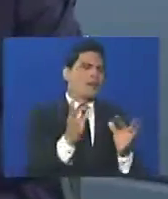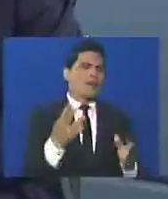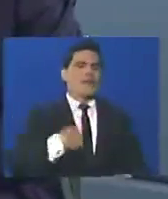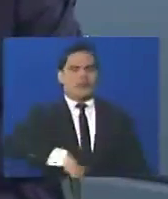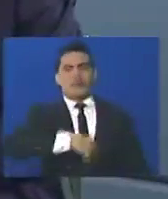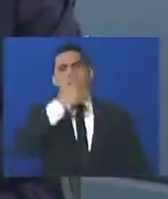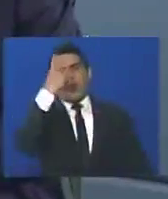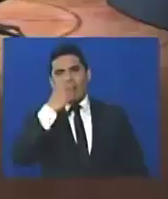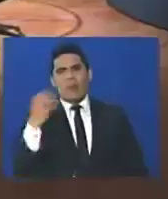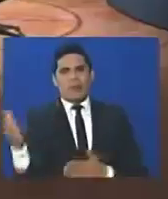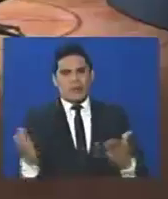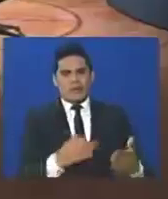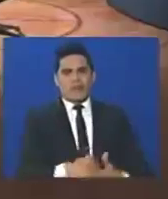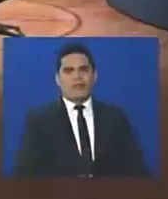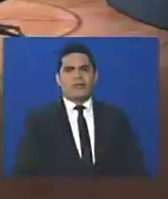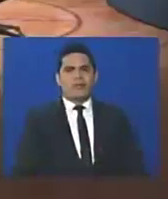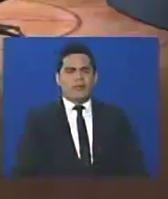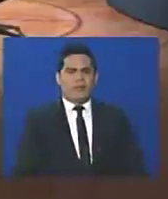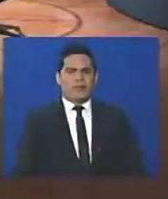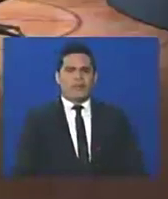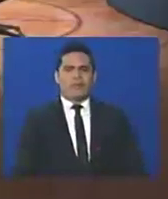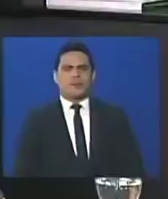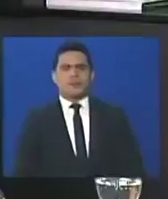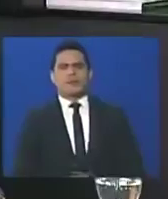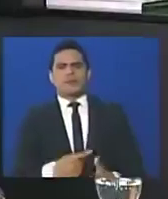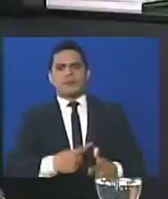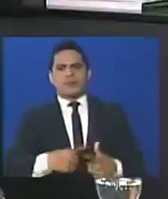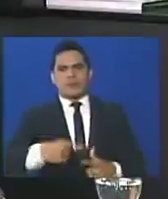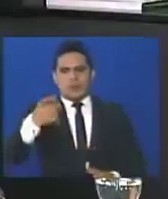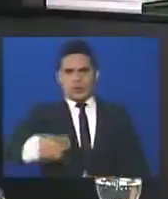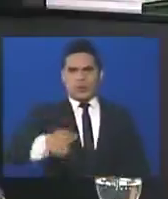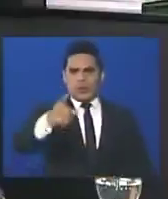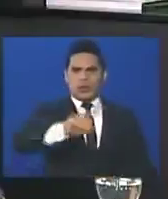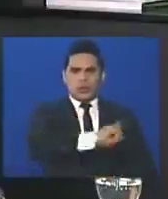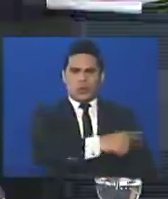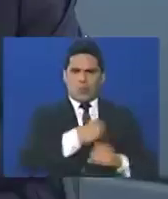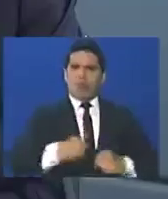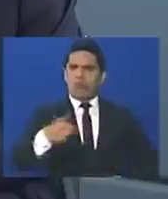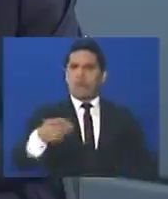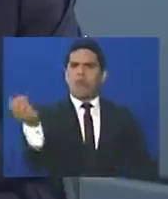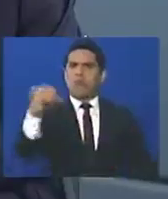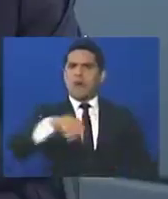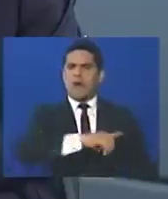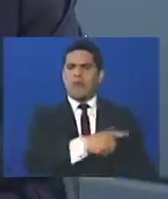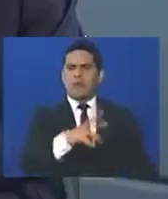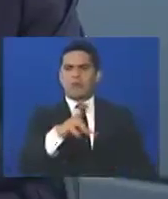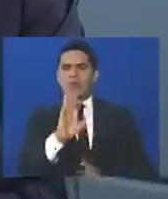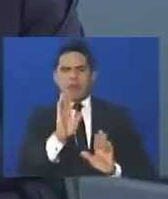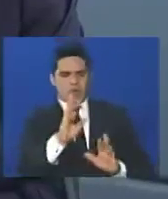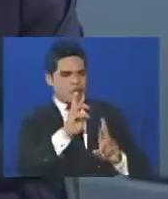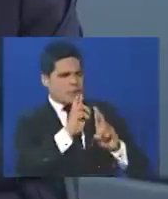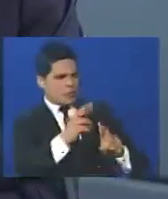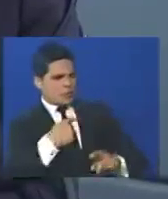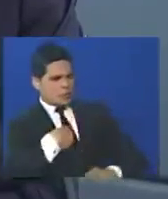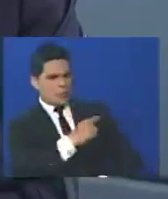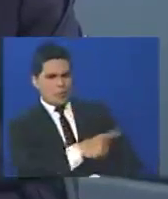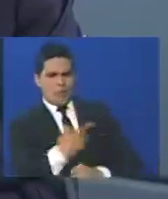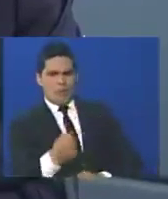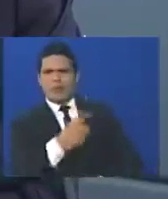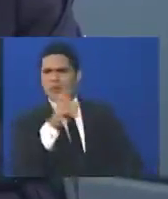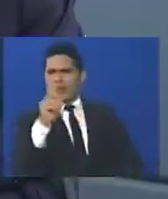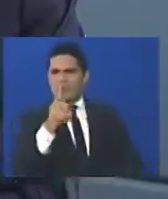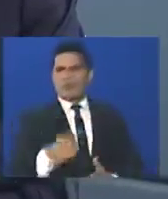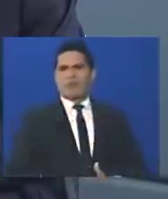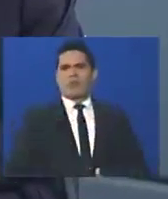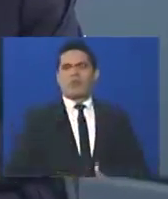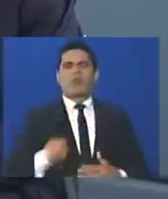hay que pedirle seriedad. Ah, pero y entonces, estás más radical tú, ¿cuál? No, perdón, no, no, yo no estoy radical, yo no soy ni